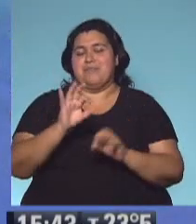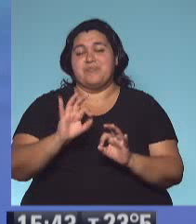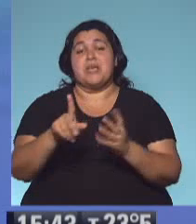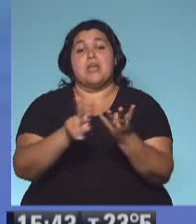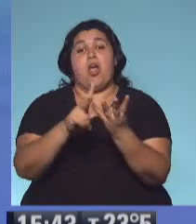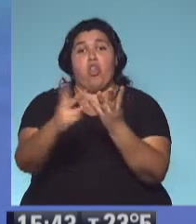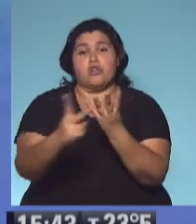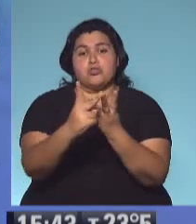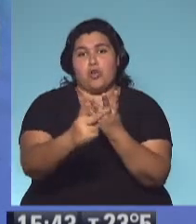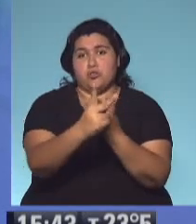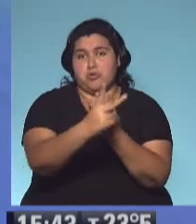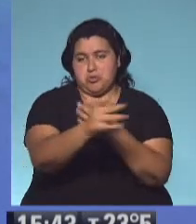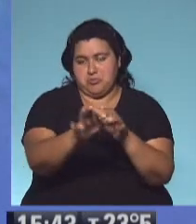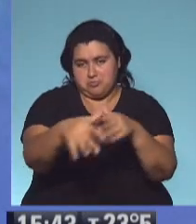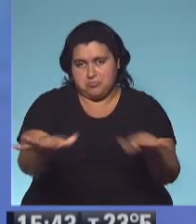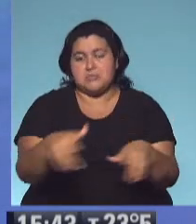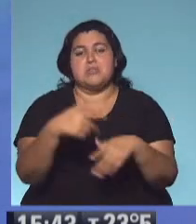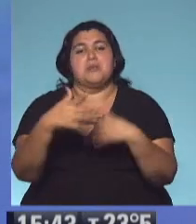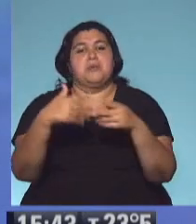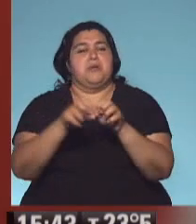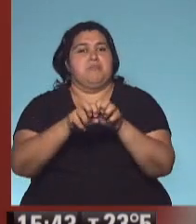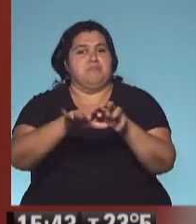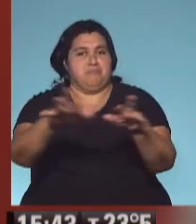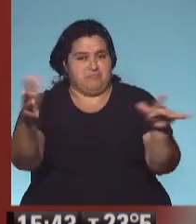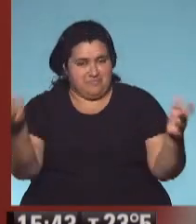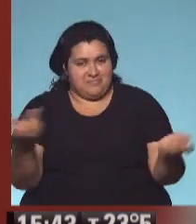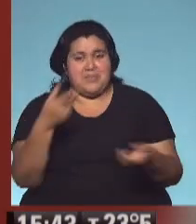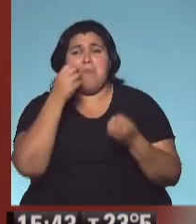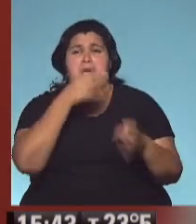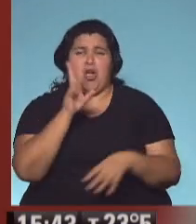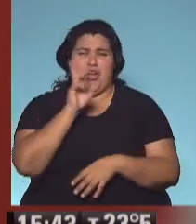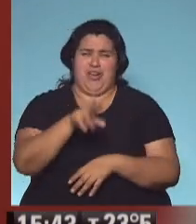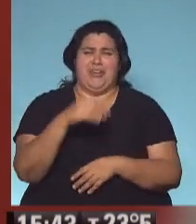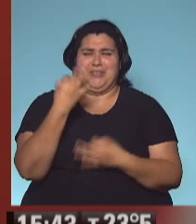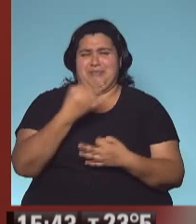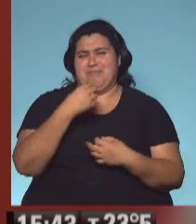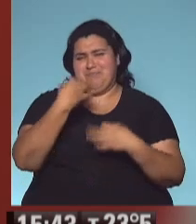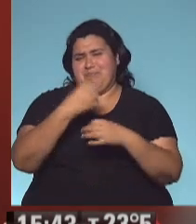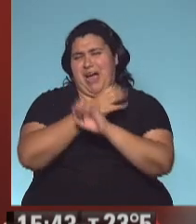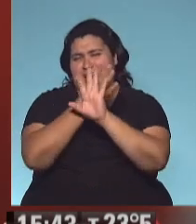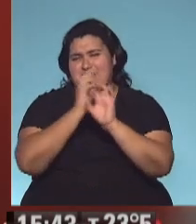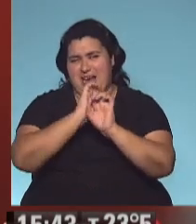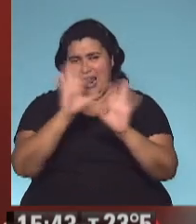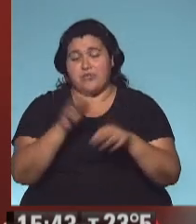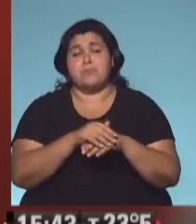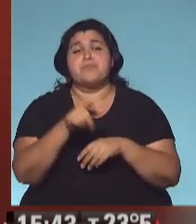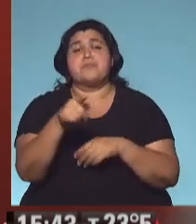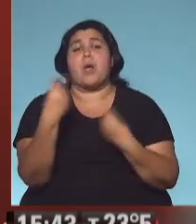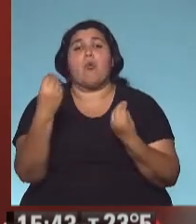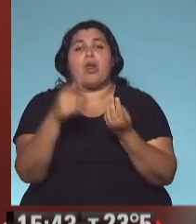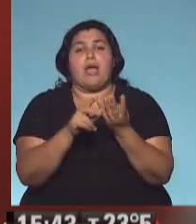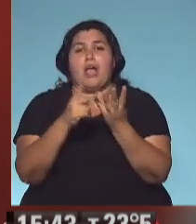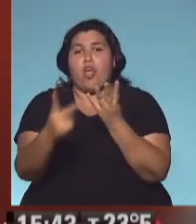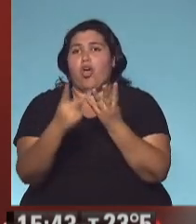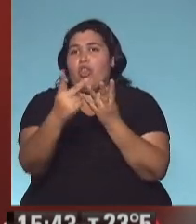es el siguiente. Qué bueno. No hay nada mejor que esto. Bueno, entonces el asunto es que cuántos